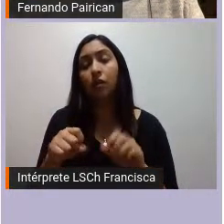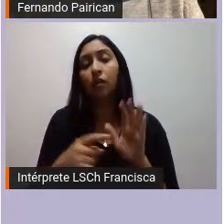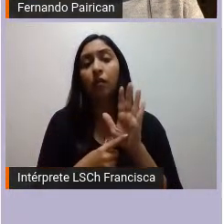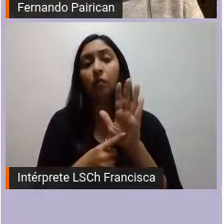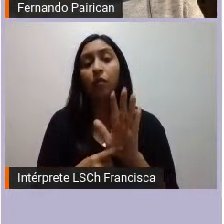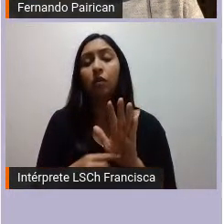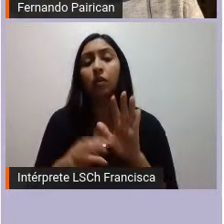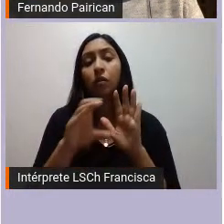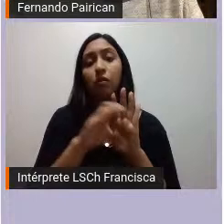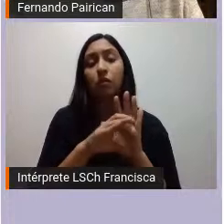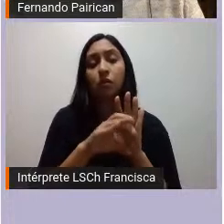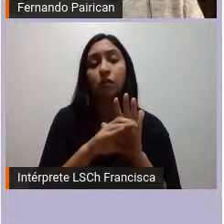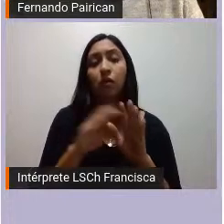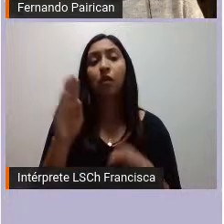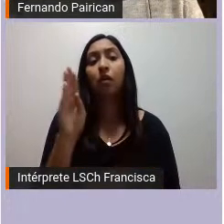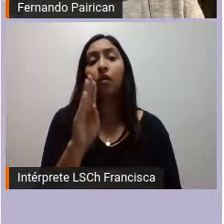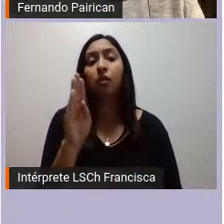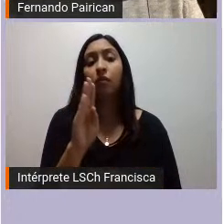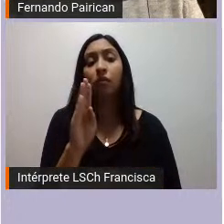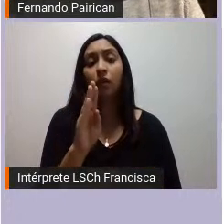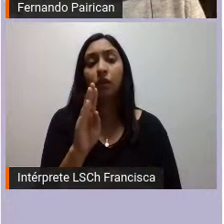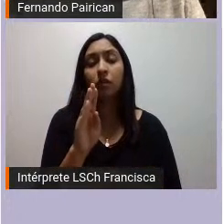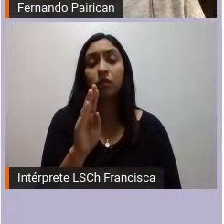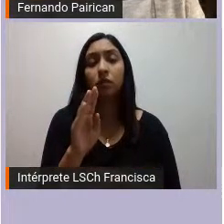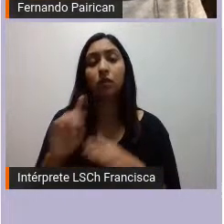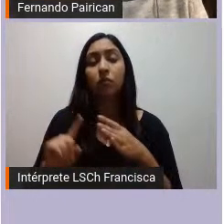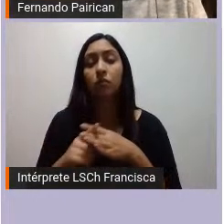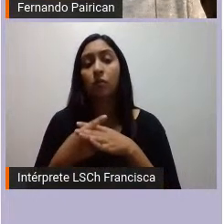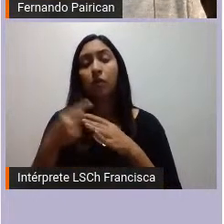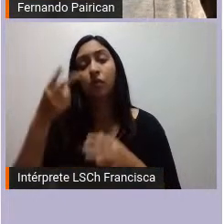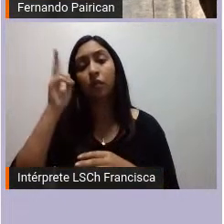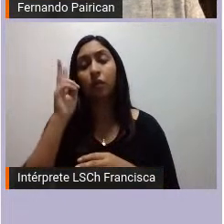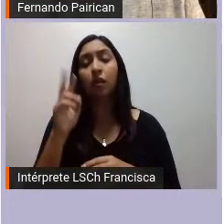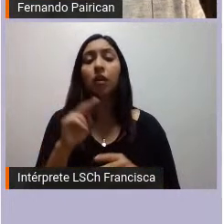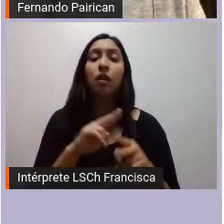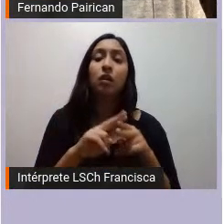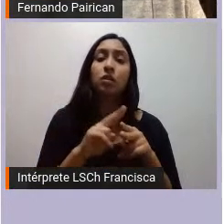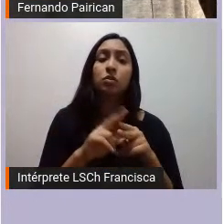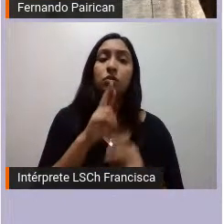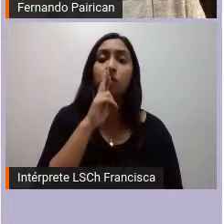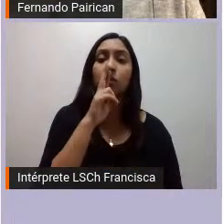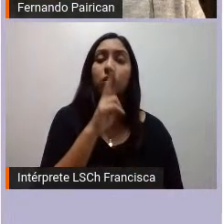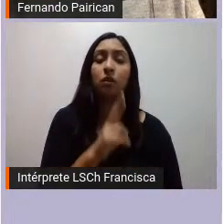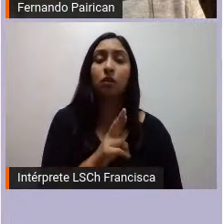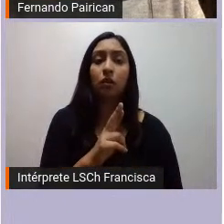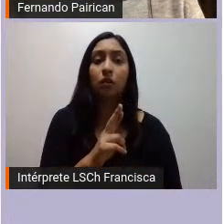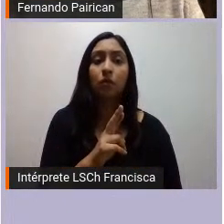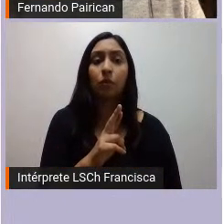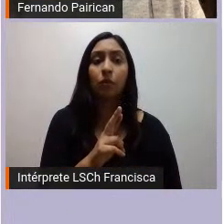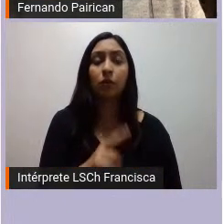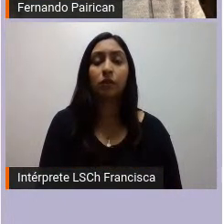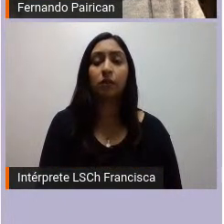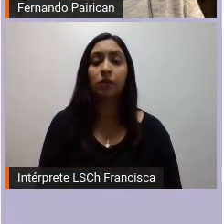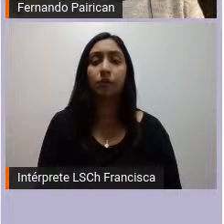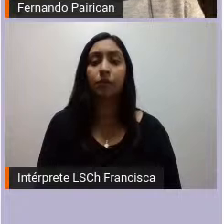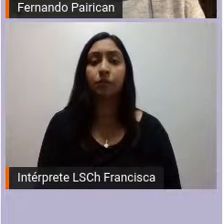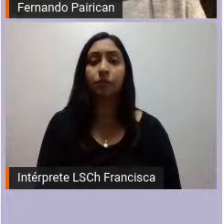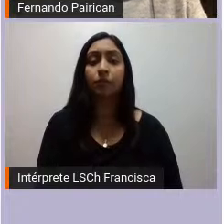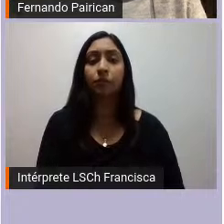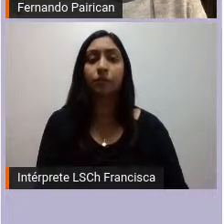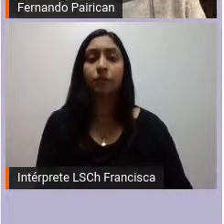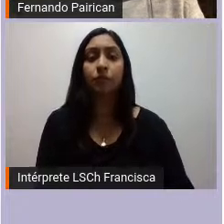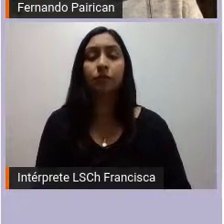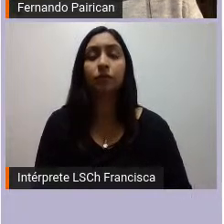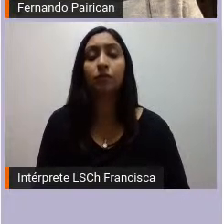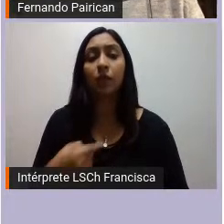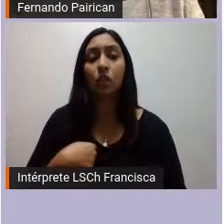en base a los derechos del pueblo originario y eso generó también una respuesta de parte de sectores más conservadores que yo creo que ya